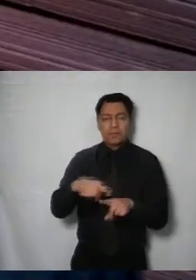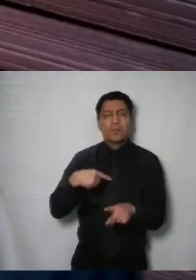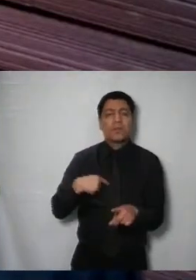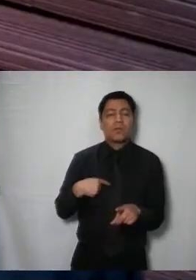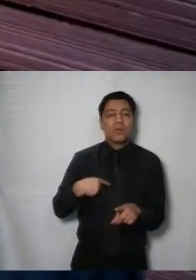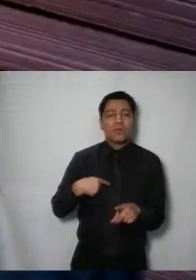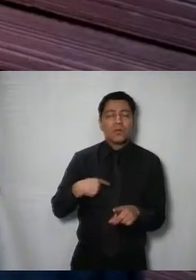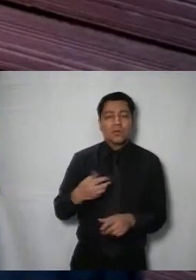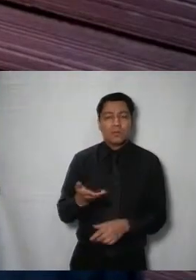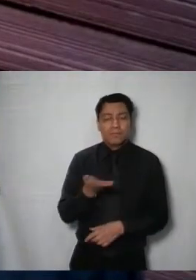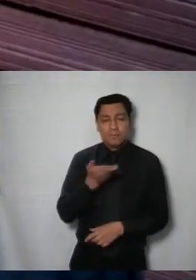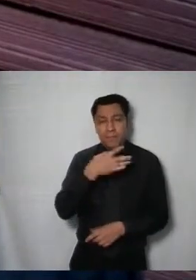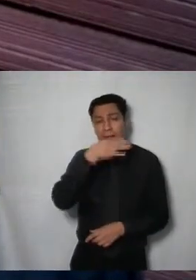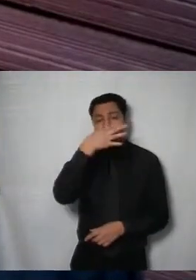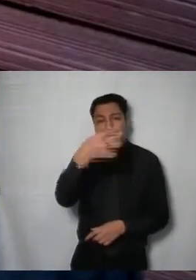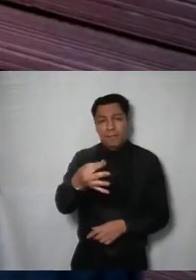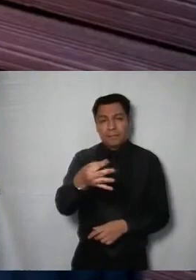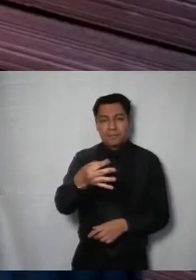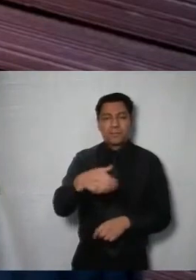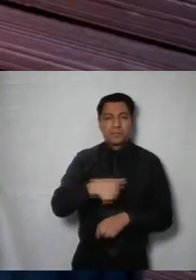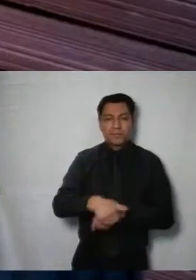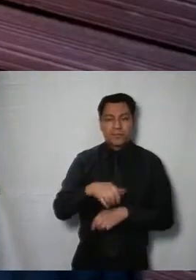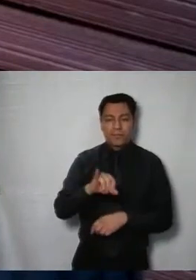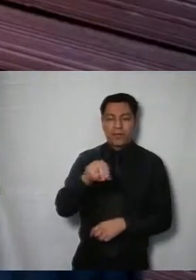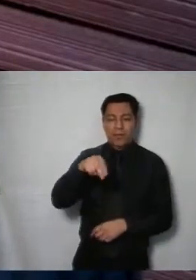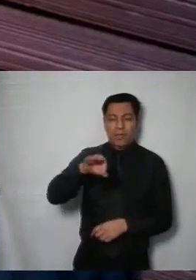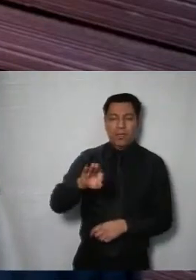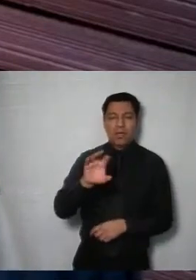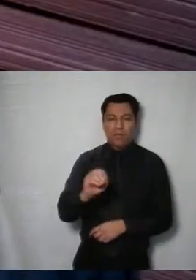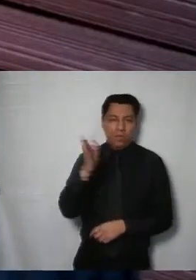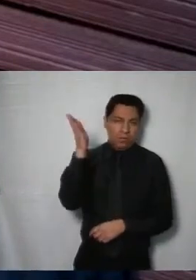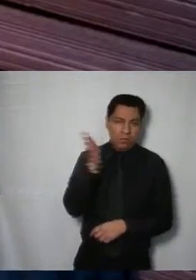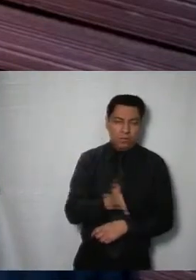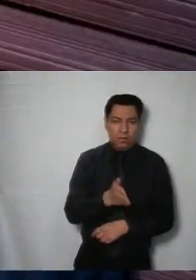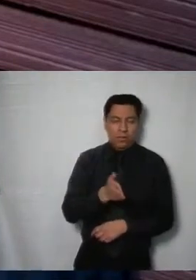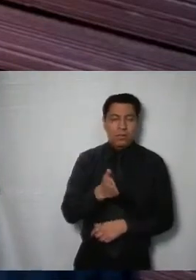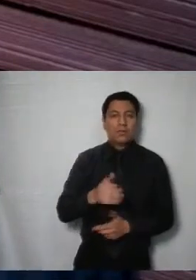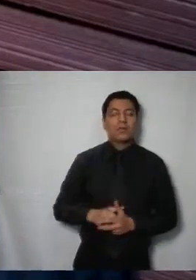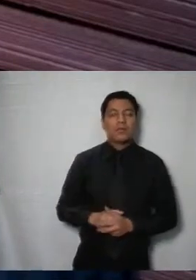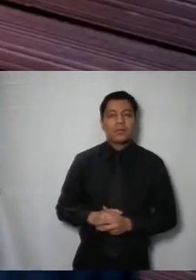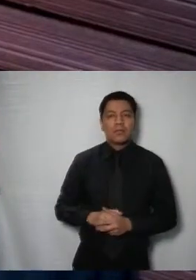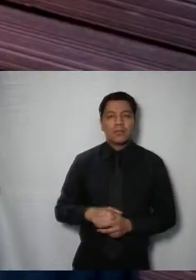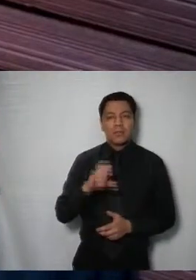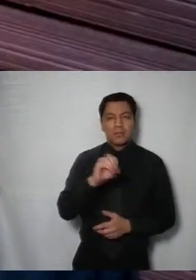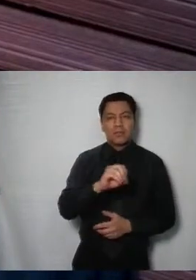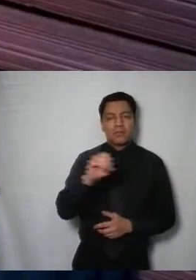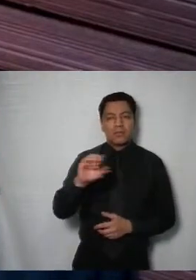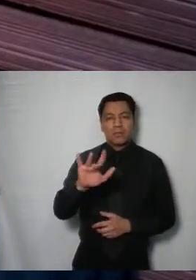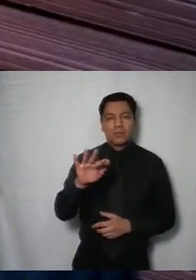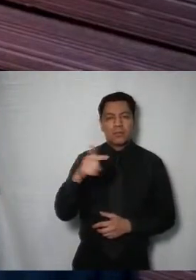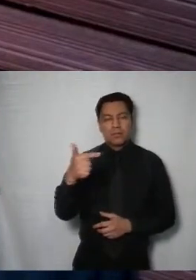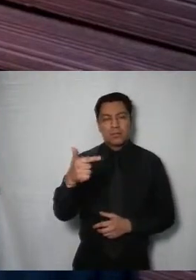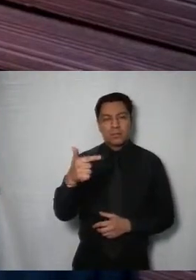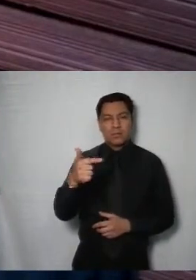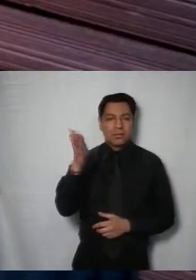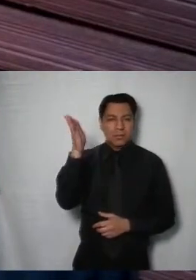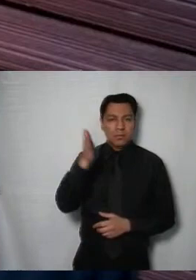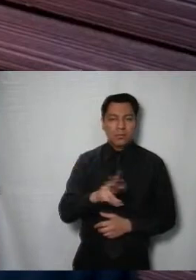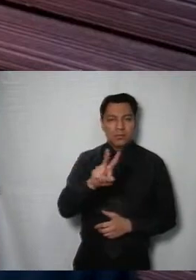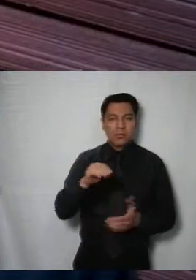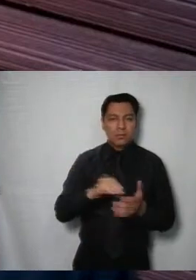doy cuenta con el recurso de revisión infocdmx diagonal diagonal 0057